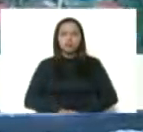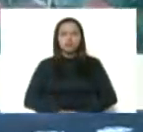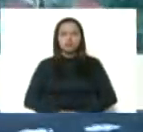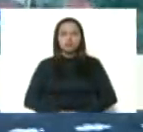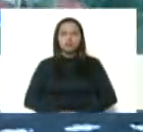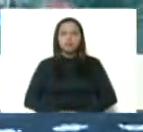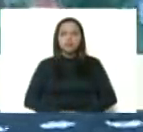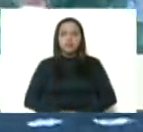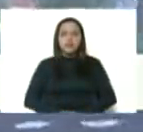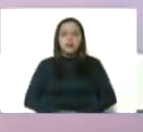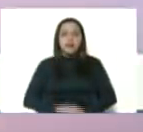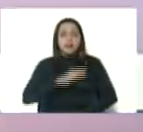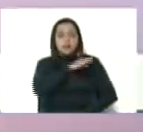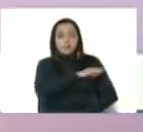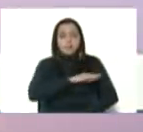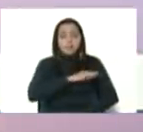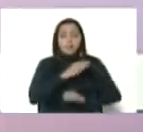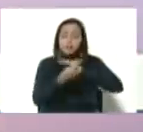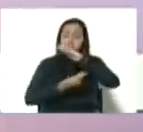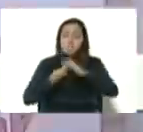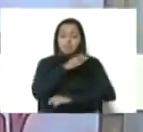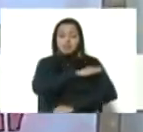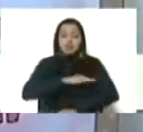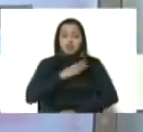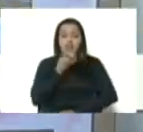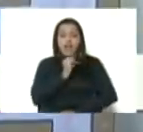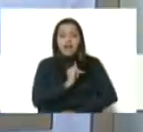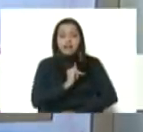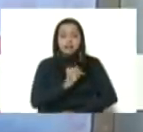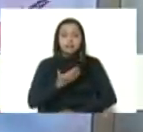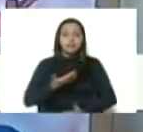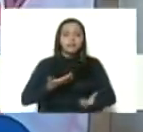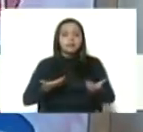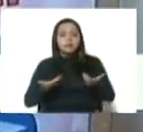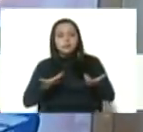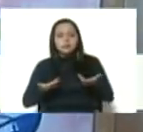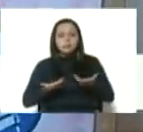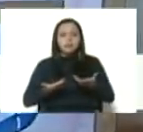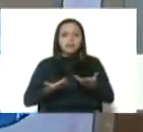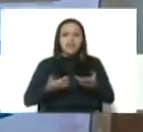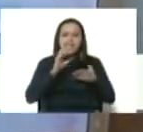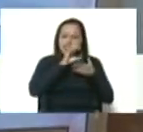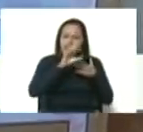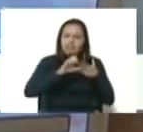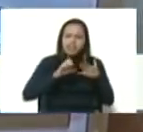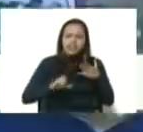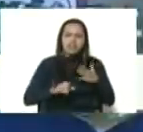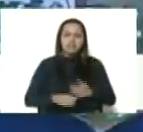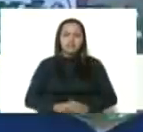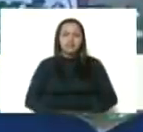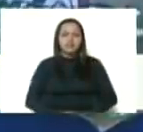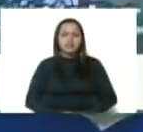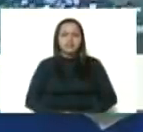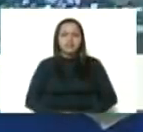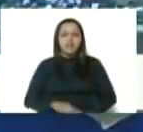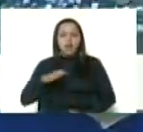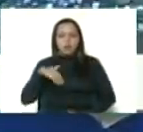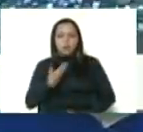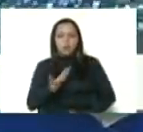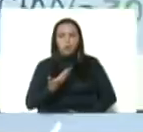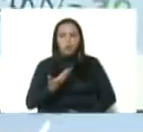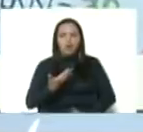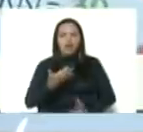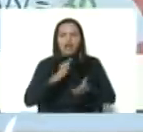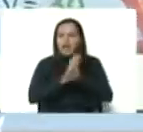las bases de misiones, como todos sabemos, son una de las estrategias para abatir